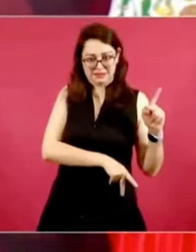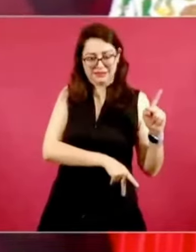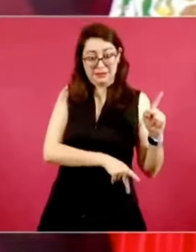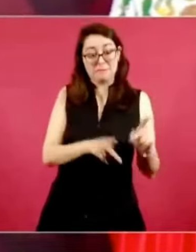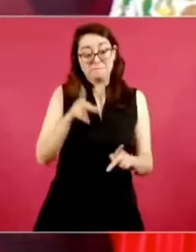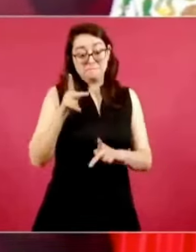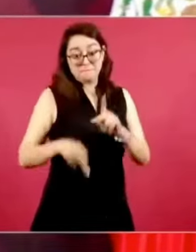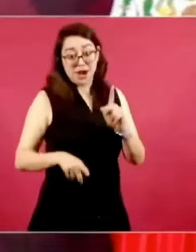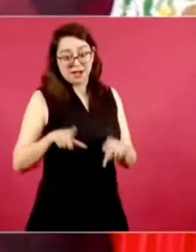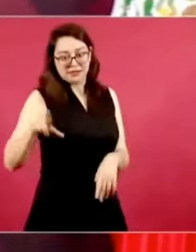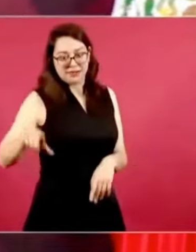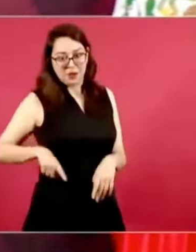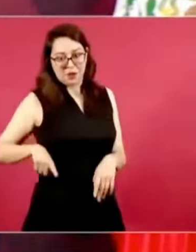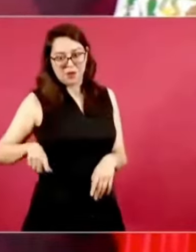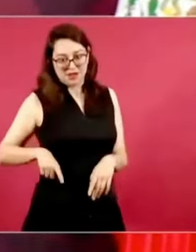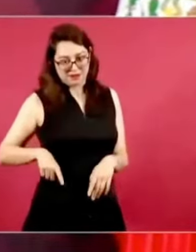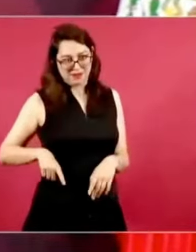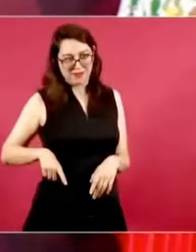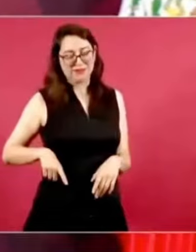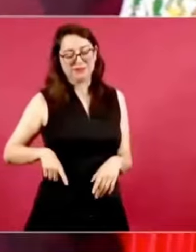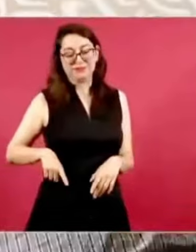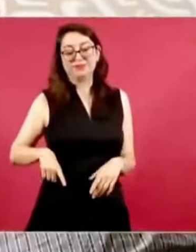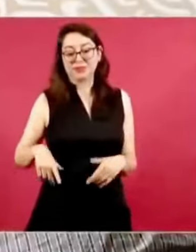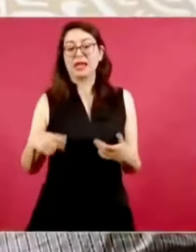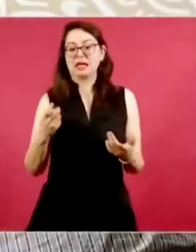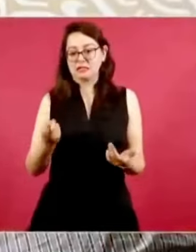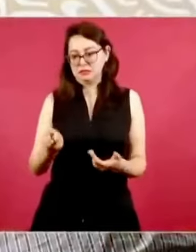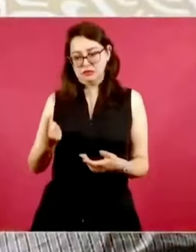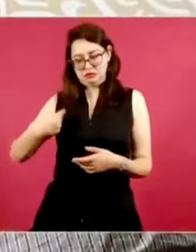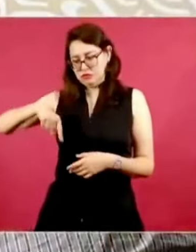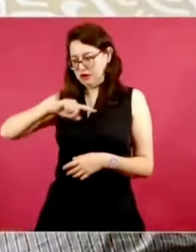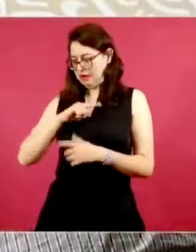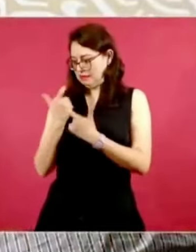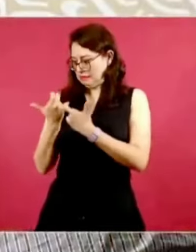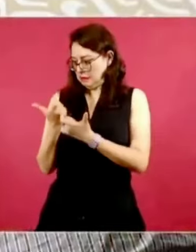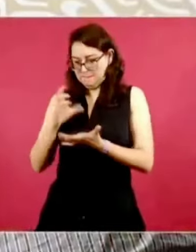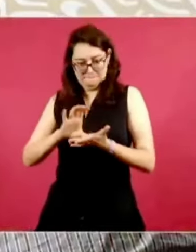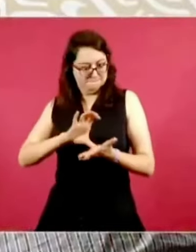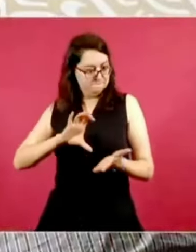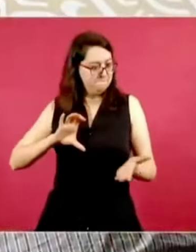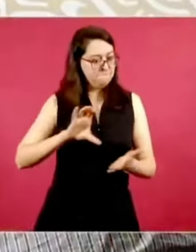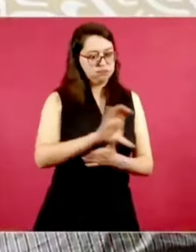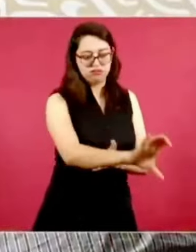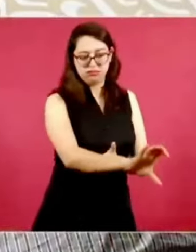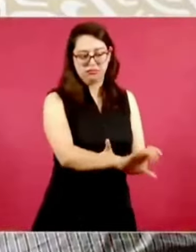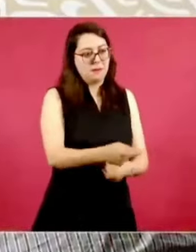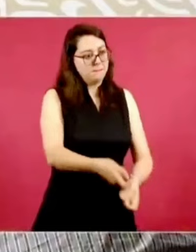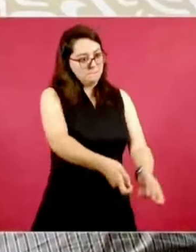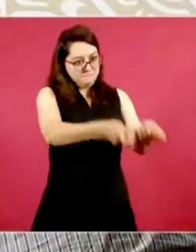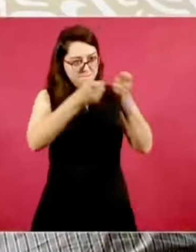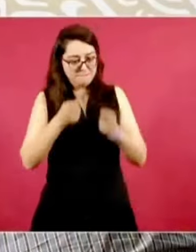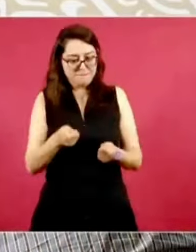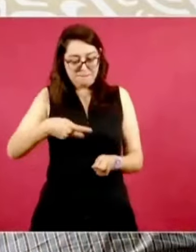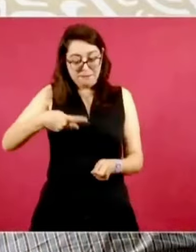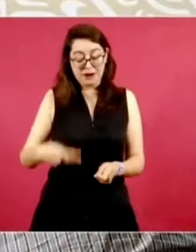¿De dónde salieron los recursos? Para que vean cuánto deja